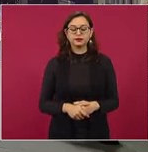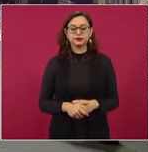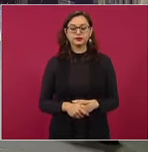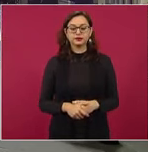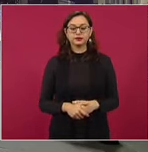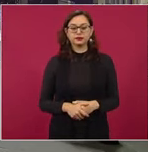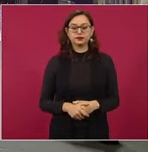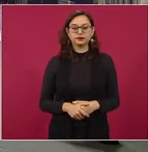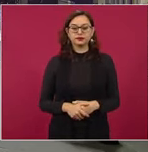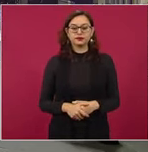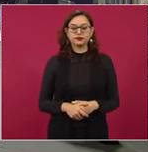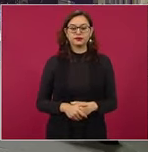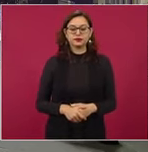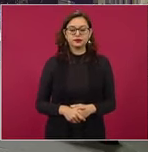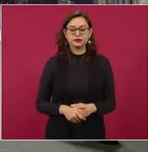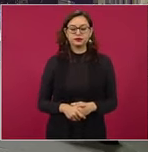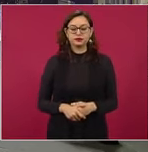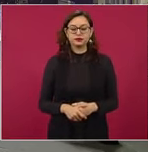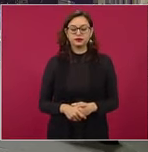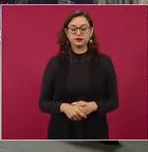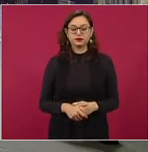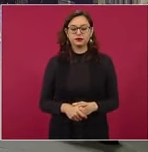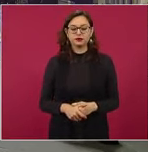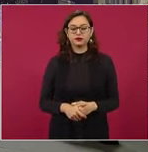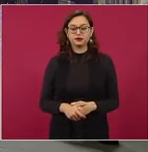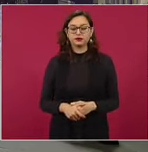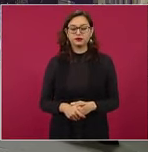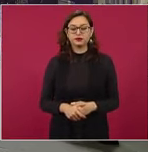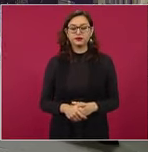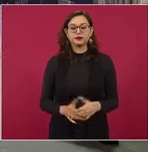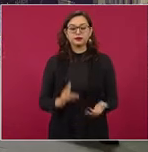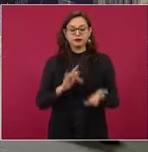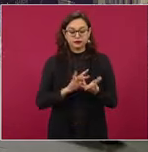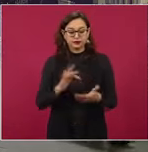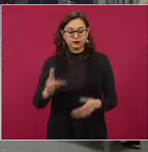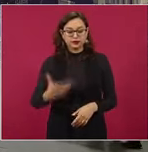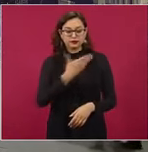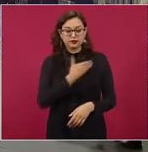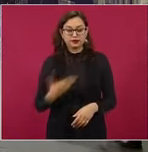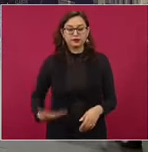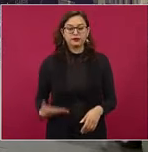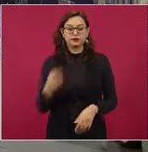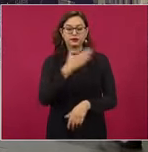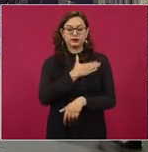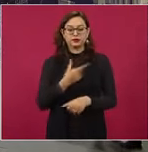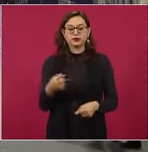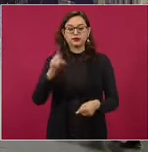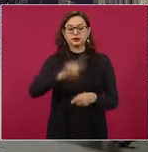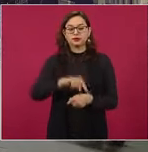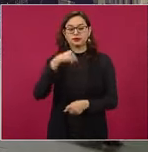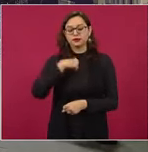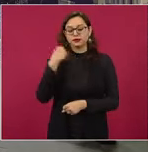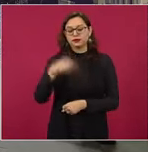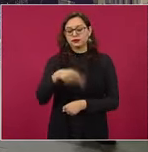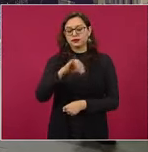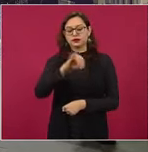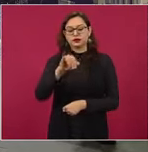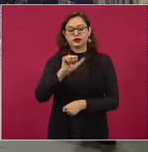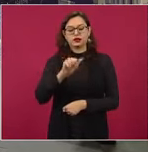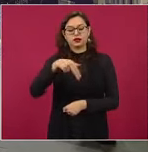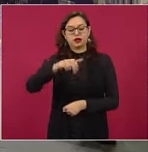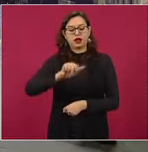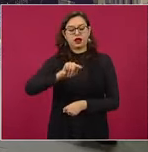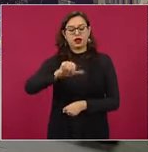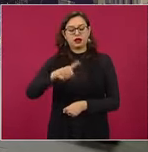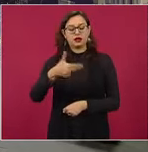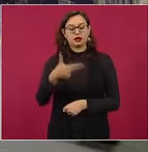¿Sí? Sí. Gracias, señor presidente. Buenos días. Janet Galindo de Grupo Trasmedia